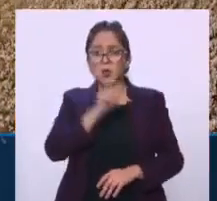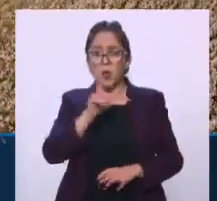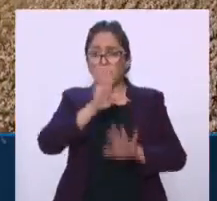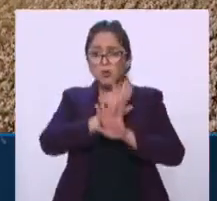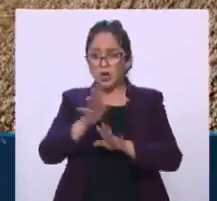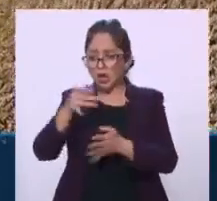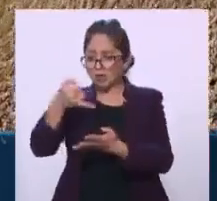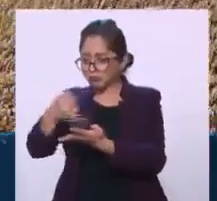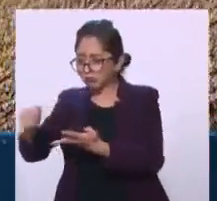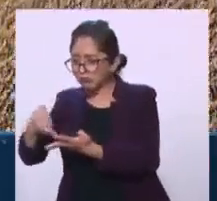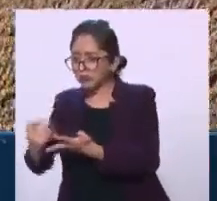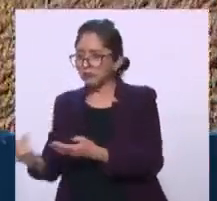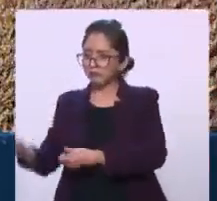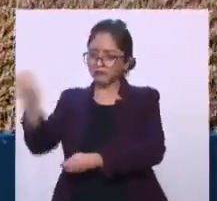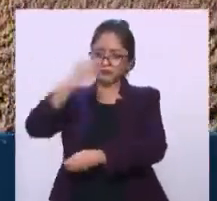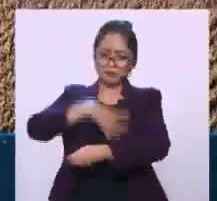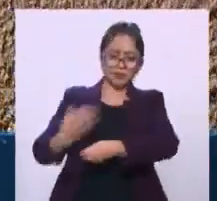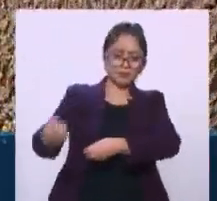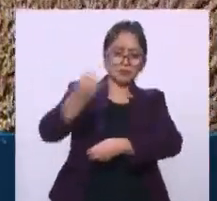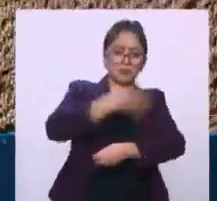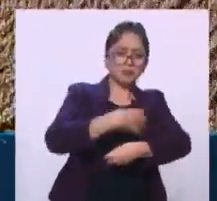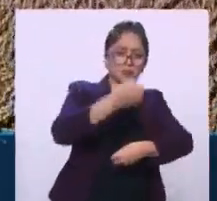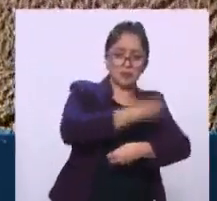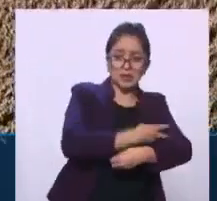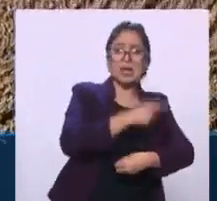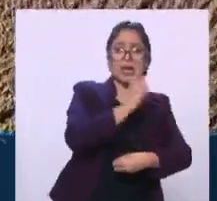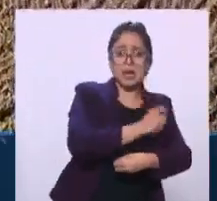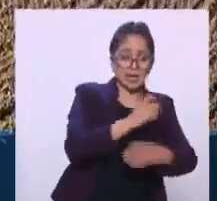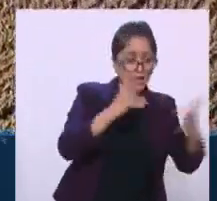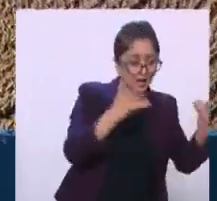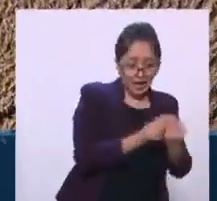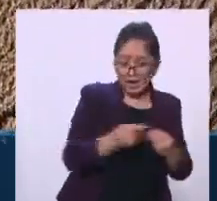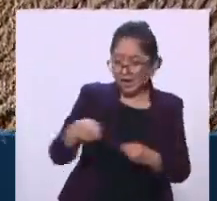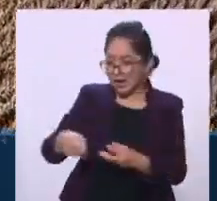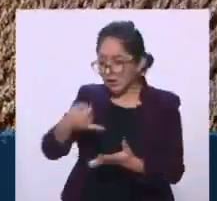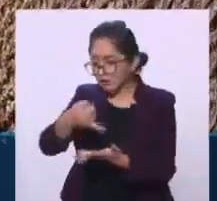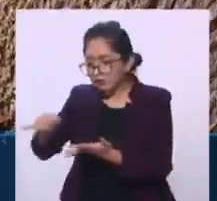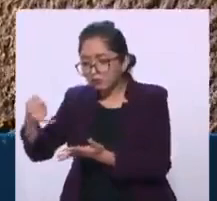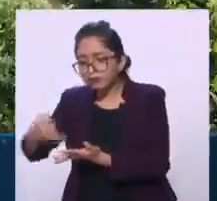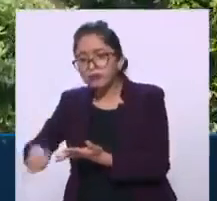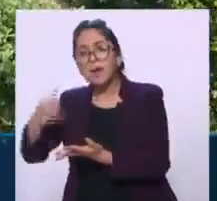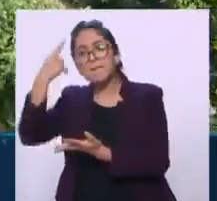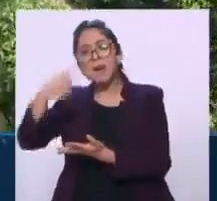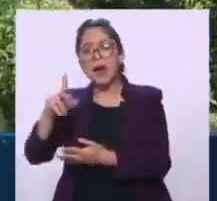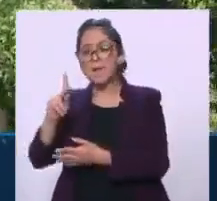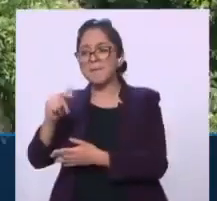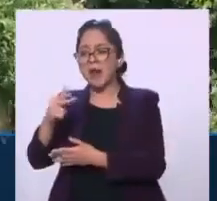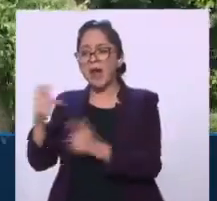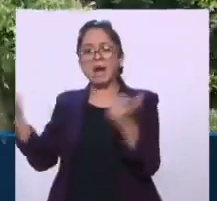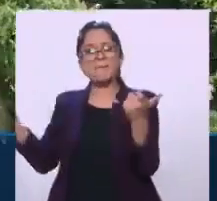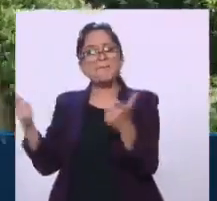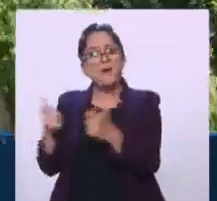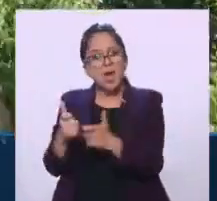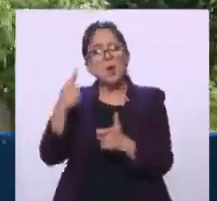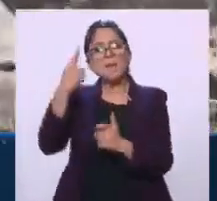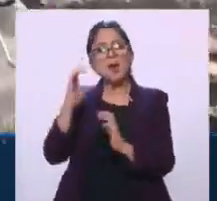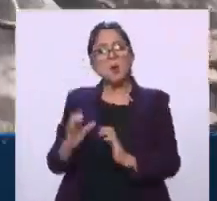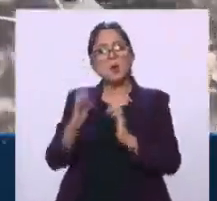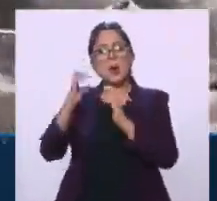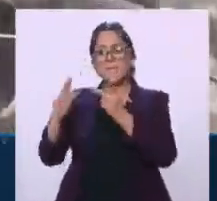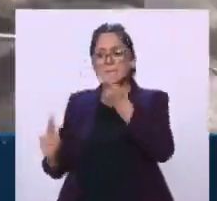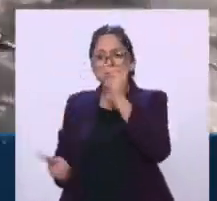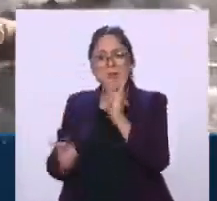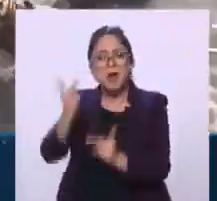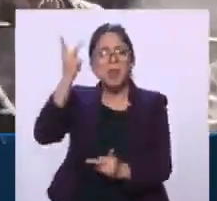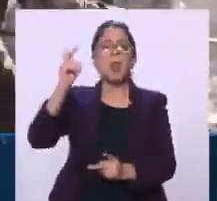cosecha, incorporar, mover el suelo para que las plagas disminuyan, pero también manejar las plantas o las hierbas,